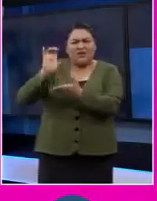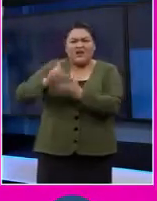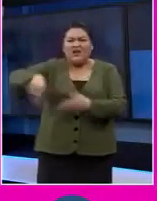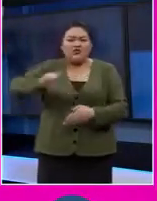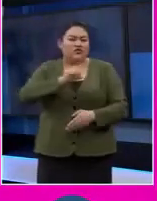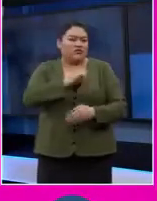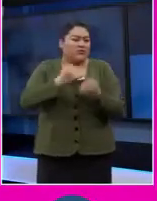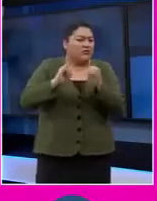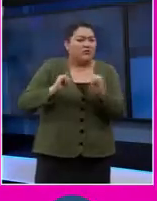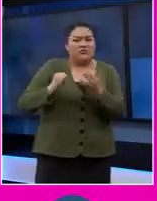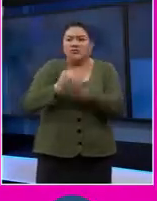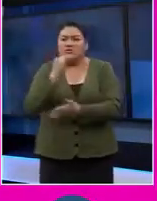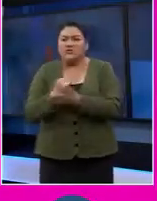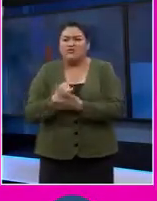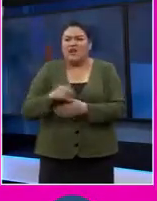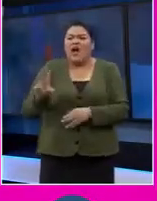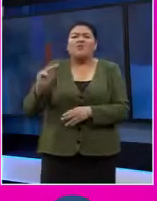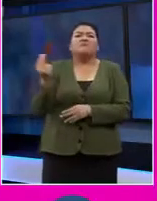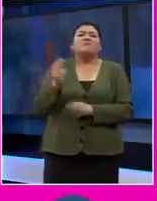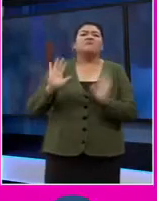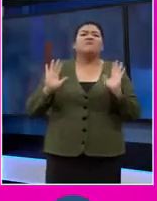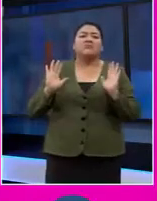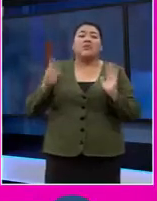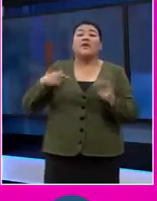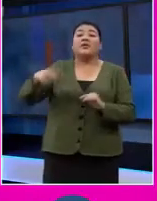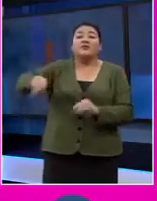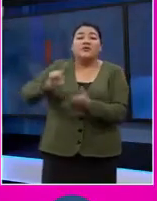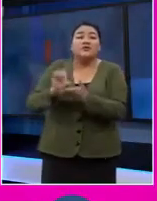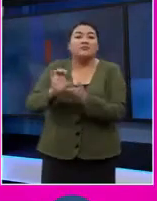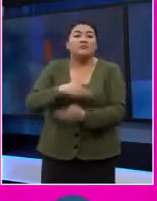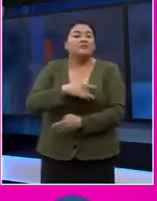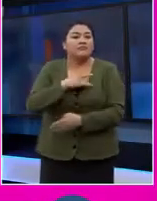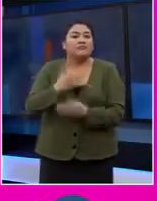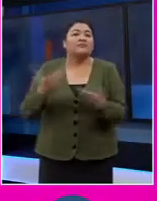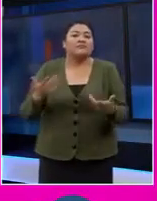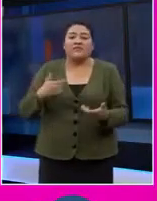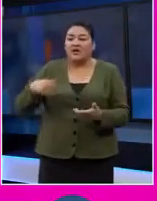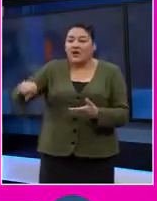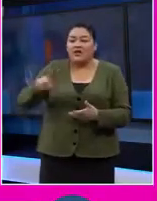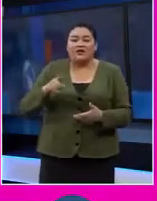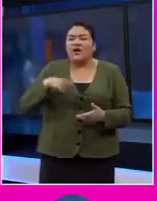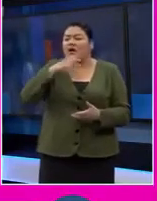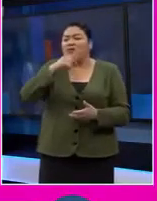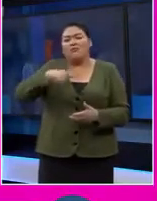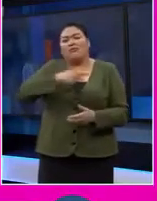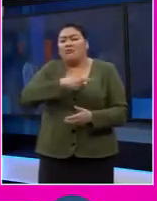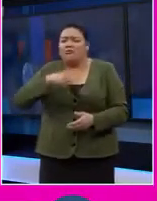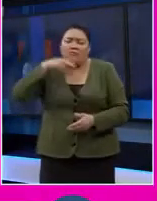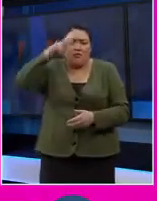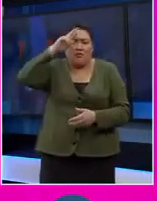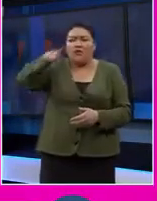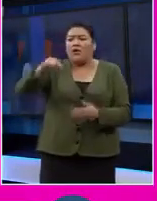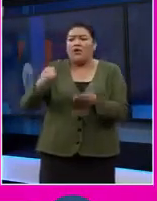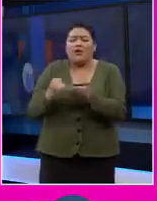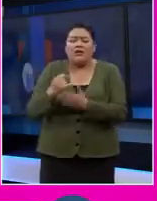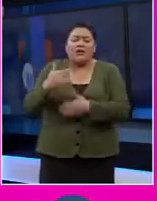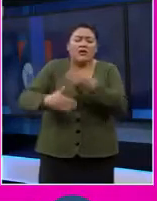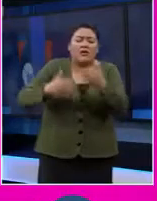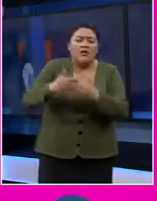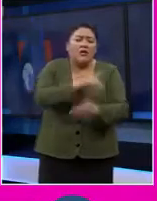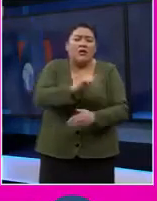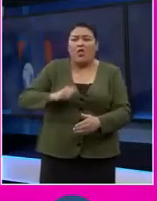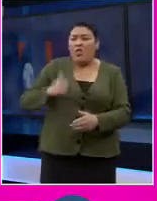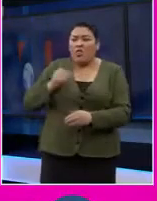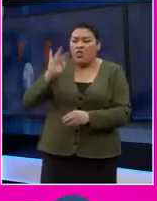autonomía de decisión. Pobre de la persona con discapacidad, no debería de estar tomando decisiones, seguro si toma decisiones alguien va a